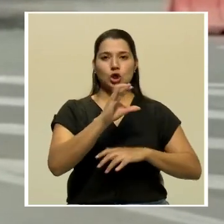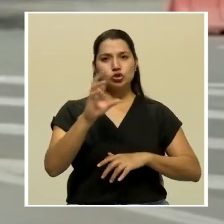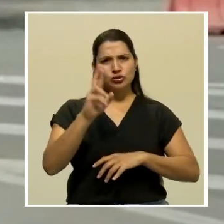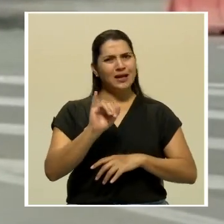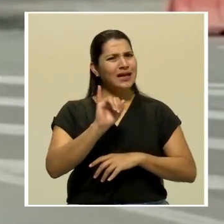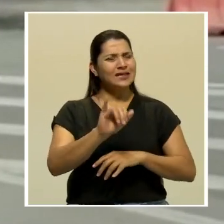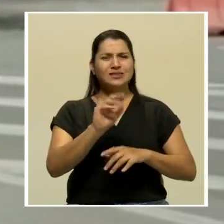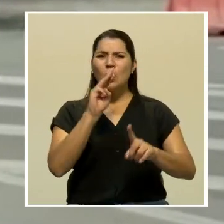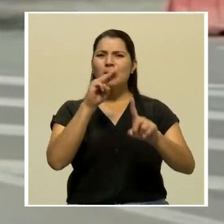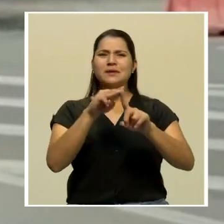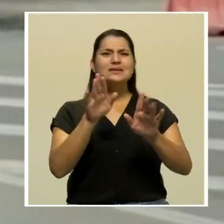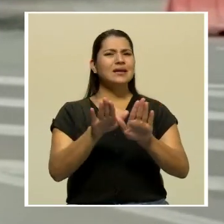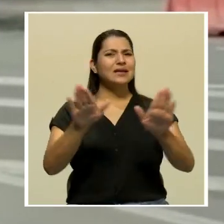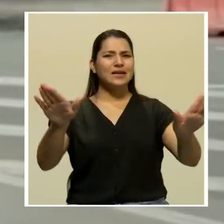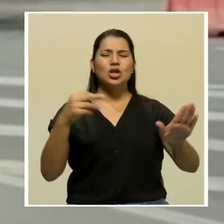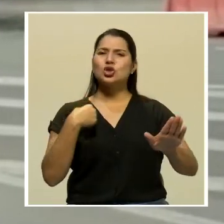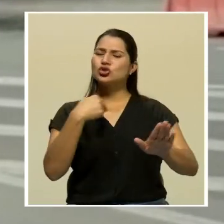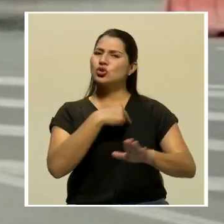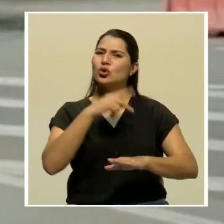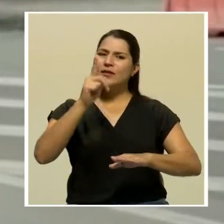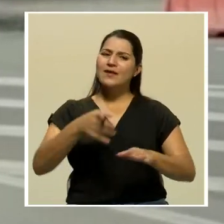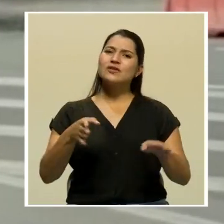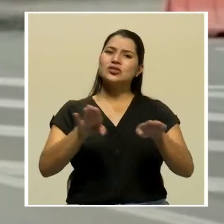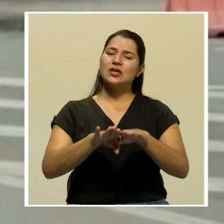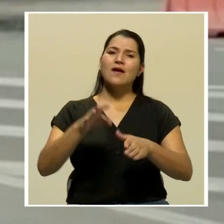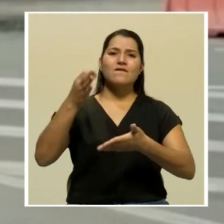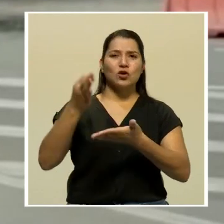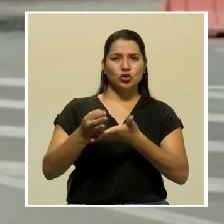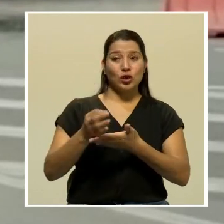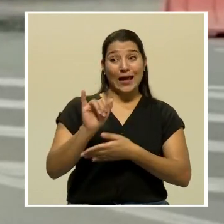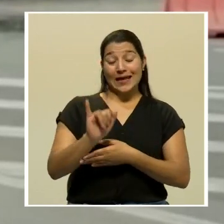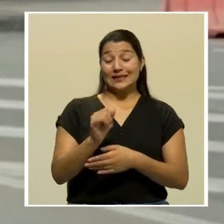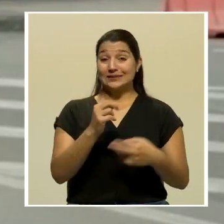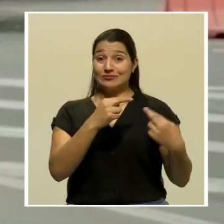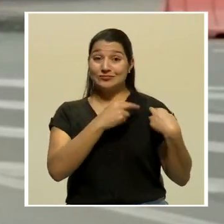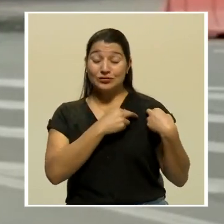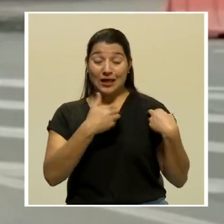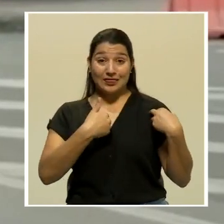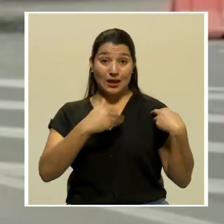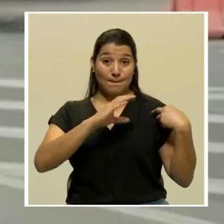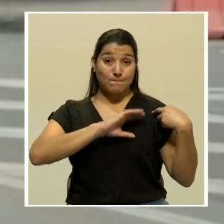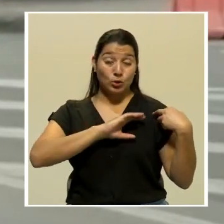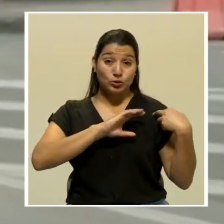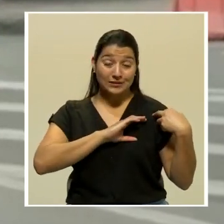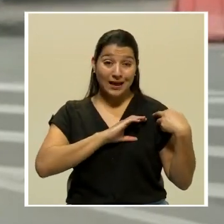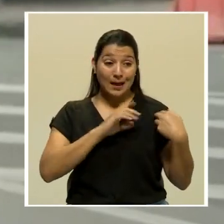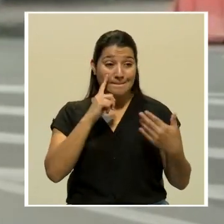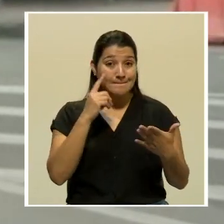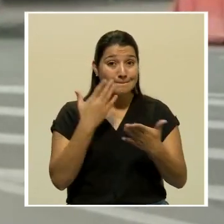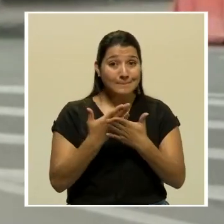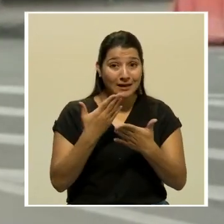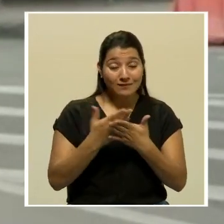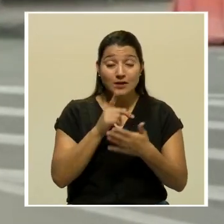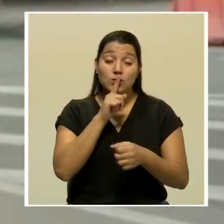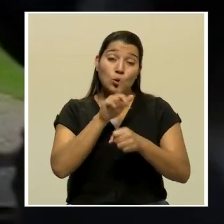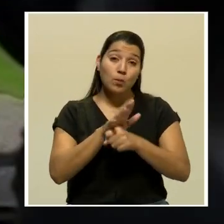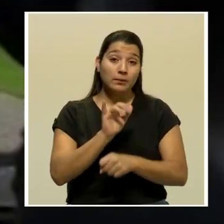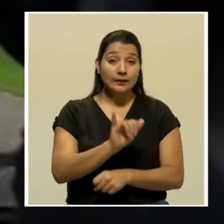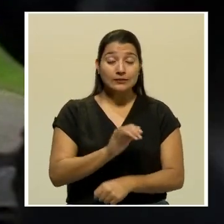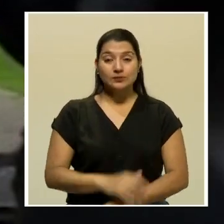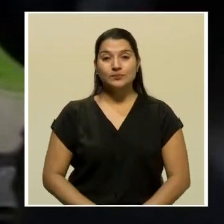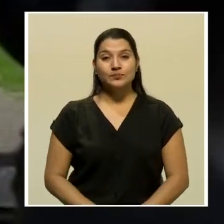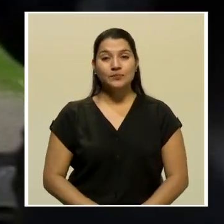mensaje general. Tenemos que cerrar las fronteras y la labor de los cuerpos de policía y verificar y cumplir con esa labor.